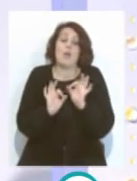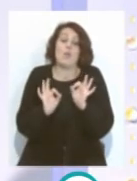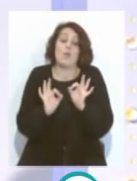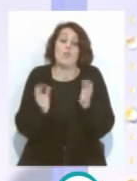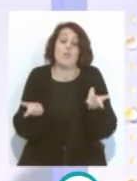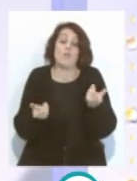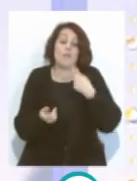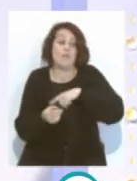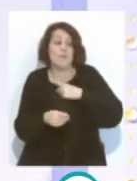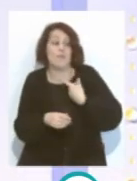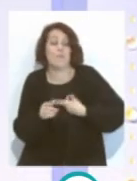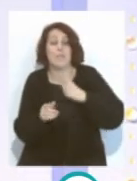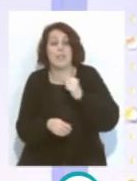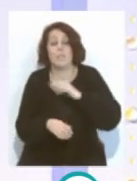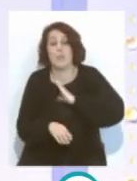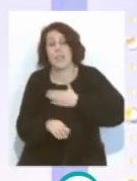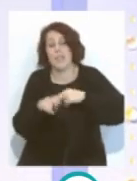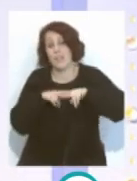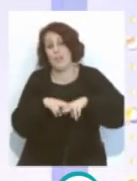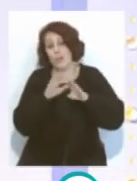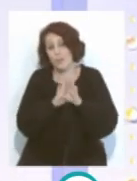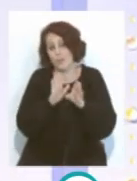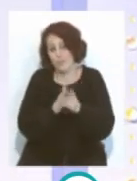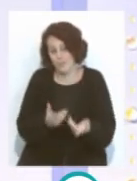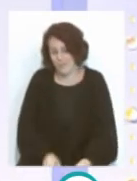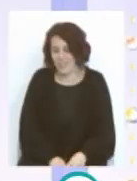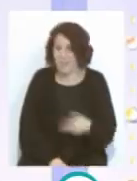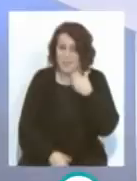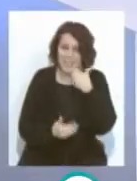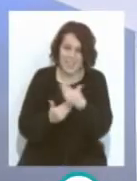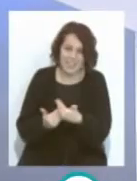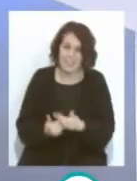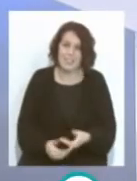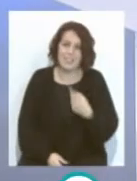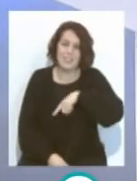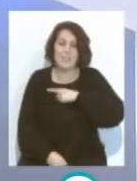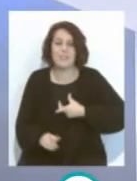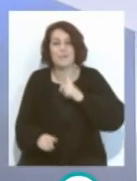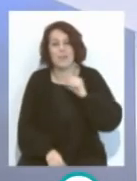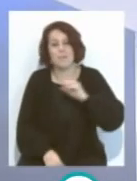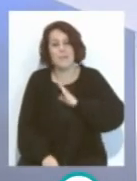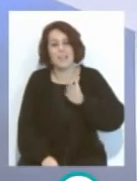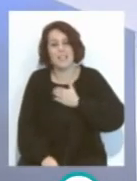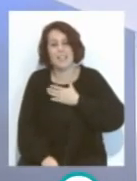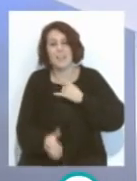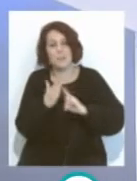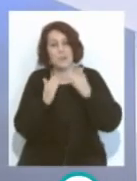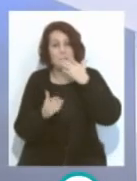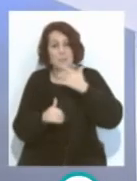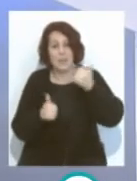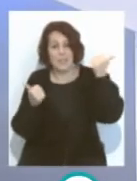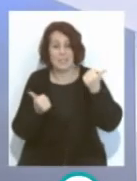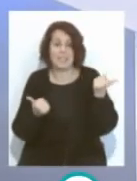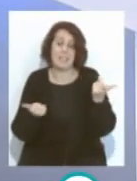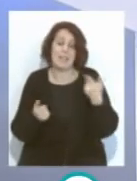nos marchamos y mañana seguimos analizando muchísimas gracias nosotros nos vamos hasta mañana con más un marino amarillo mañana